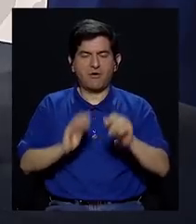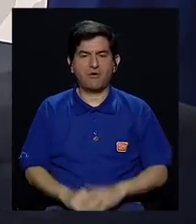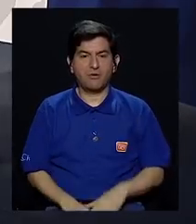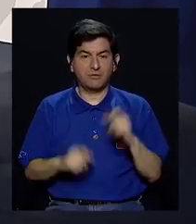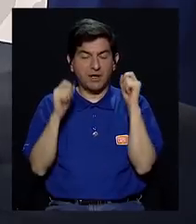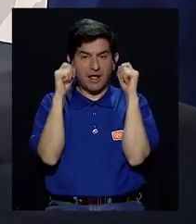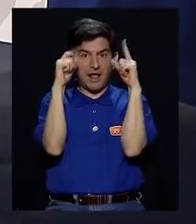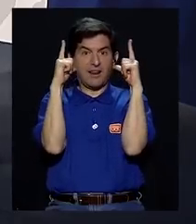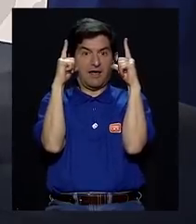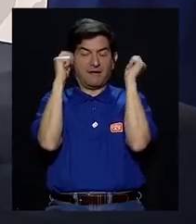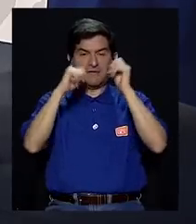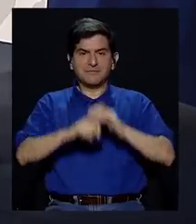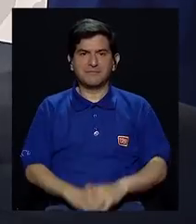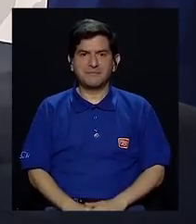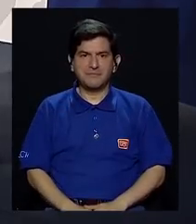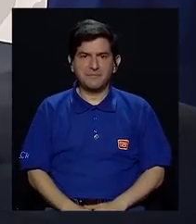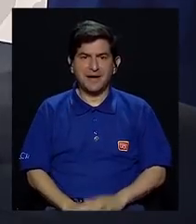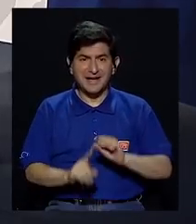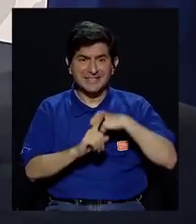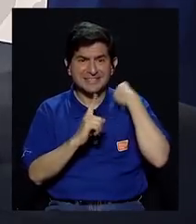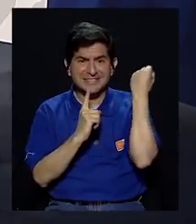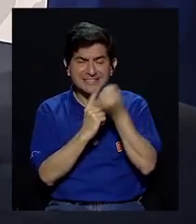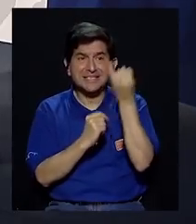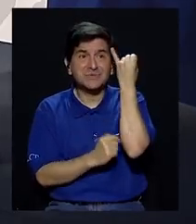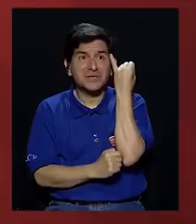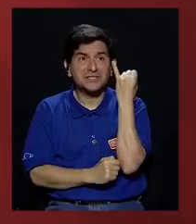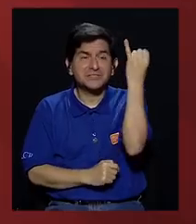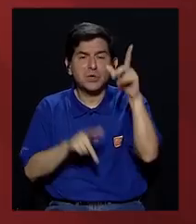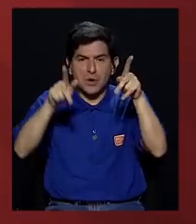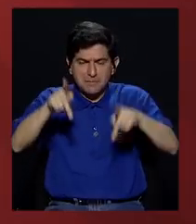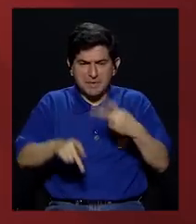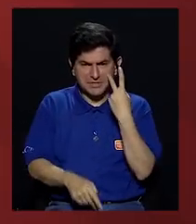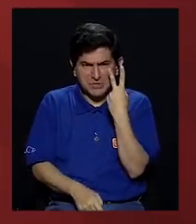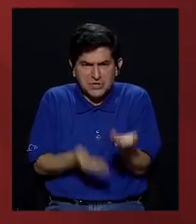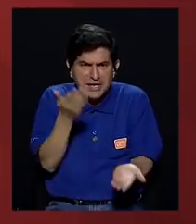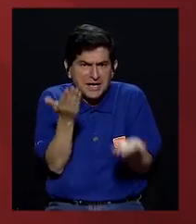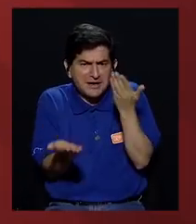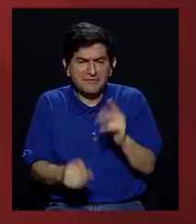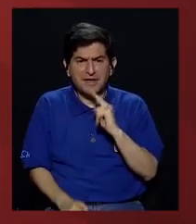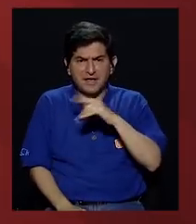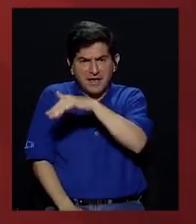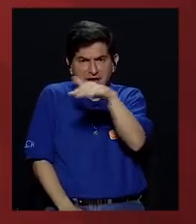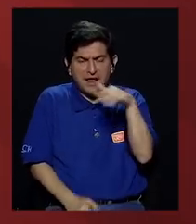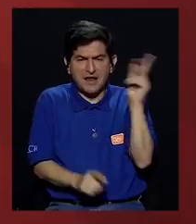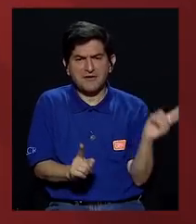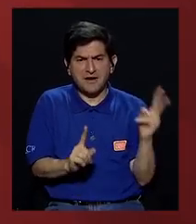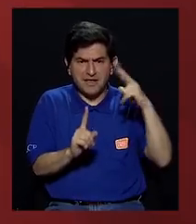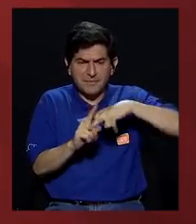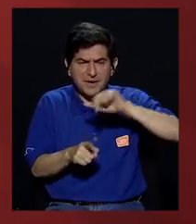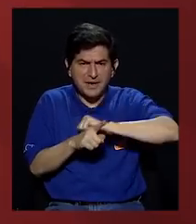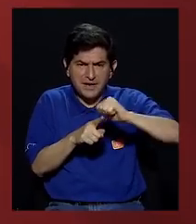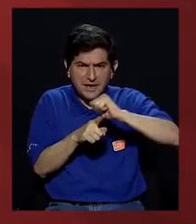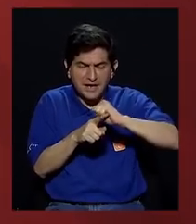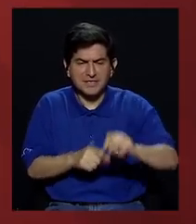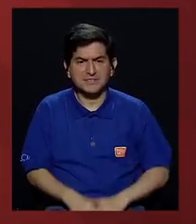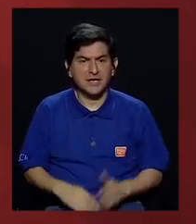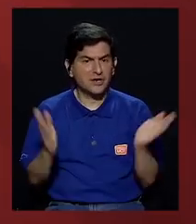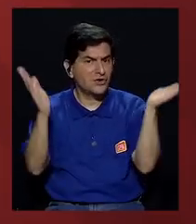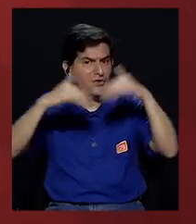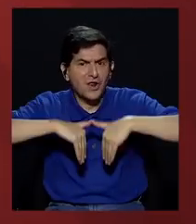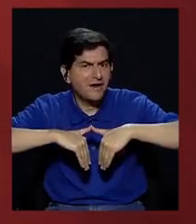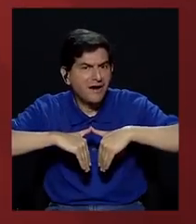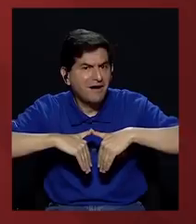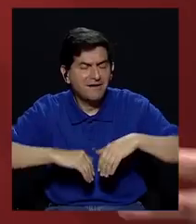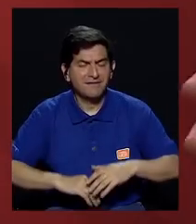alarmante, porque si existe un panorama ideológico que la gente podría ver de esa manera, en la realidad y en la práctica y en ser consecuentes, no